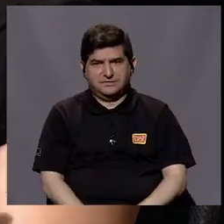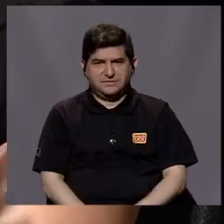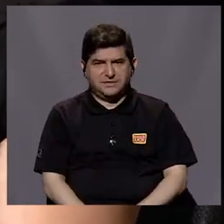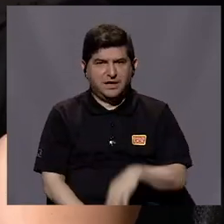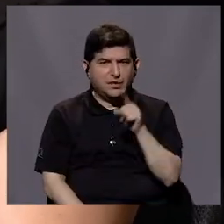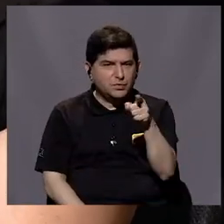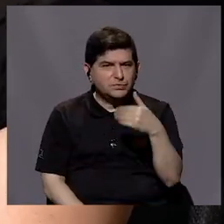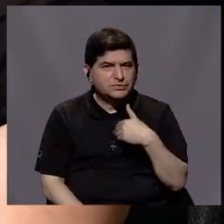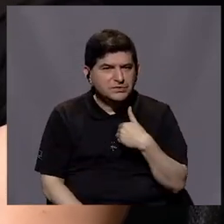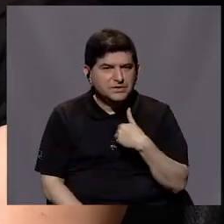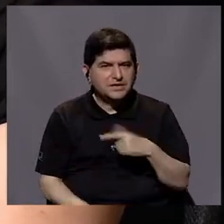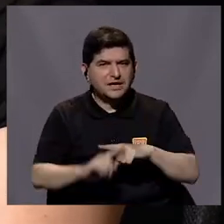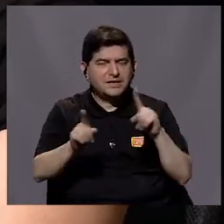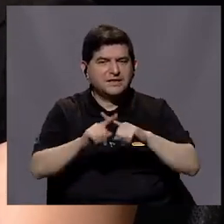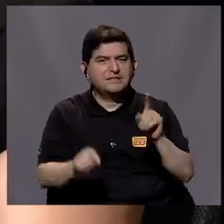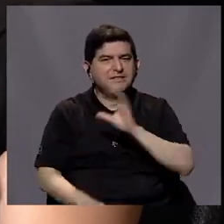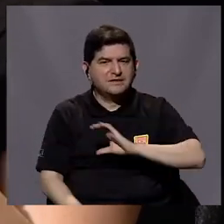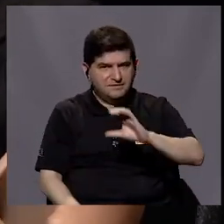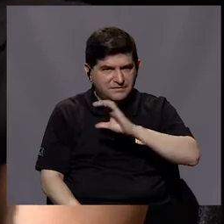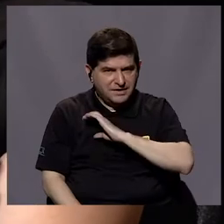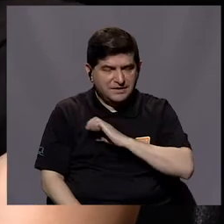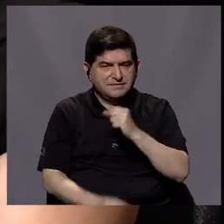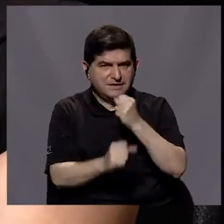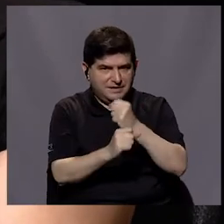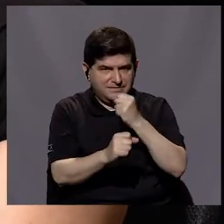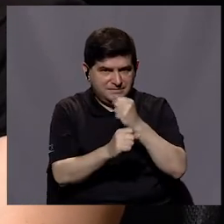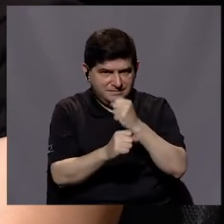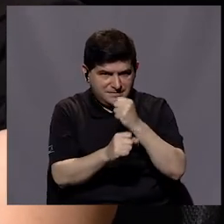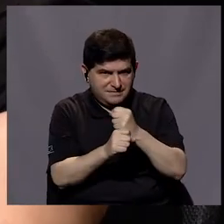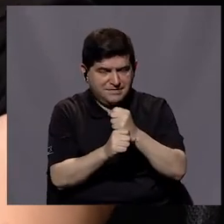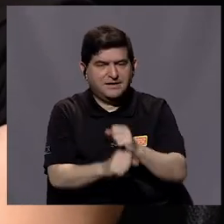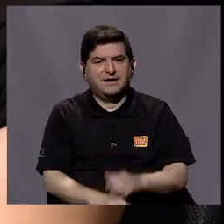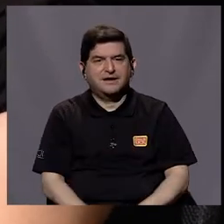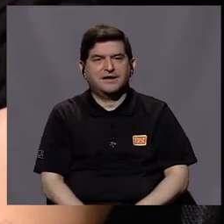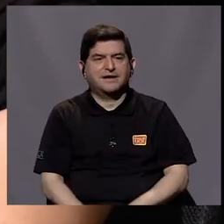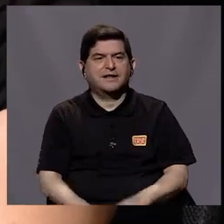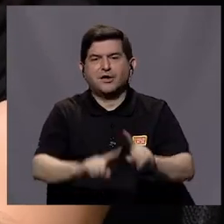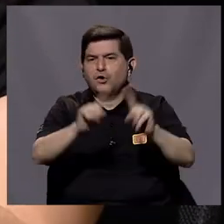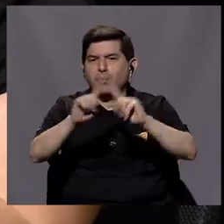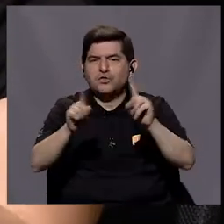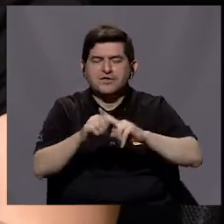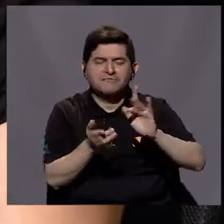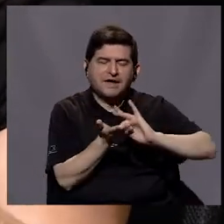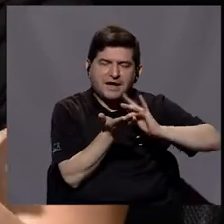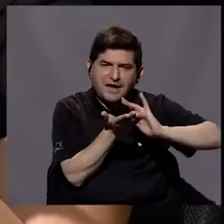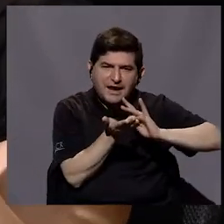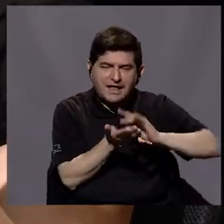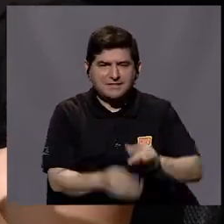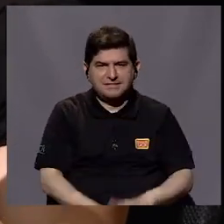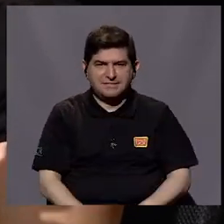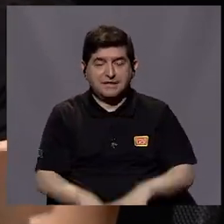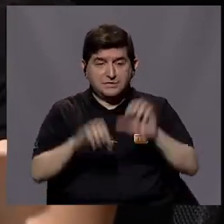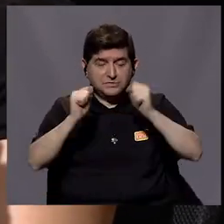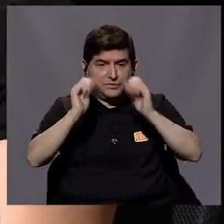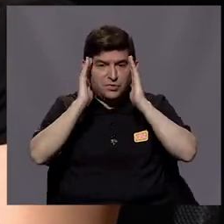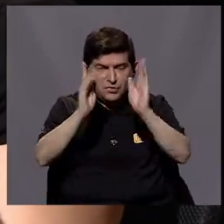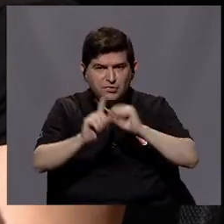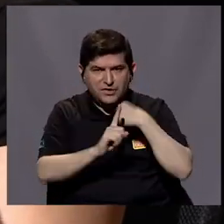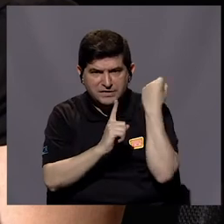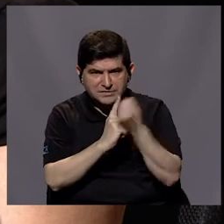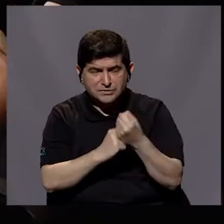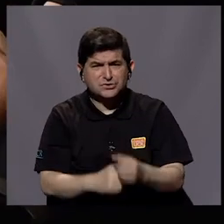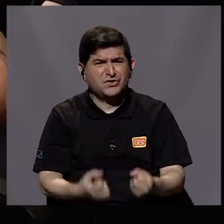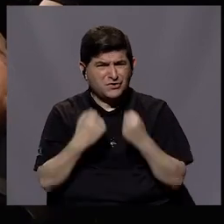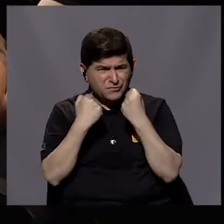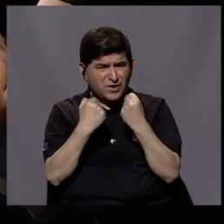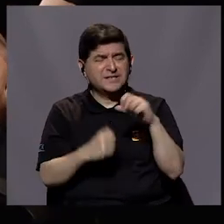a ver usted tiene varios factores entonces vamos a trabajar y usted va a recibir diferentes medicamentos para poder abordar esa